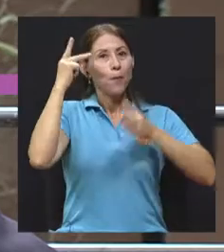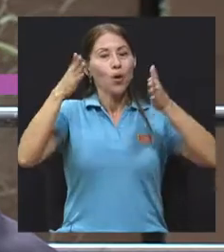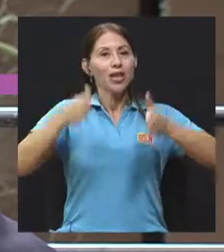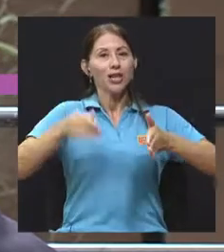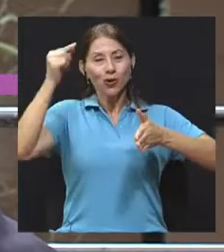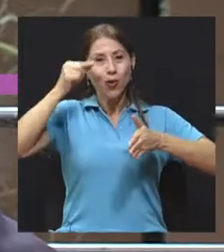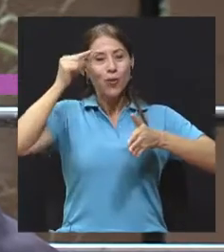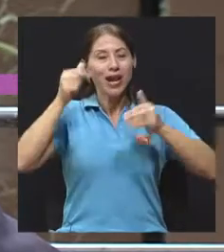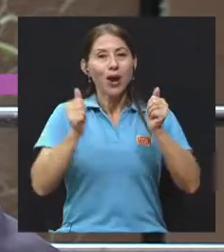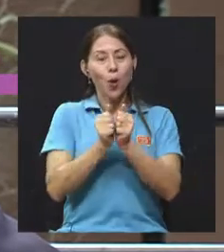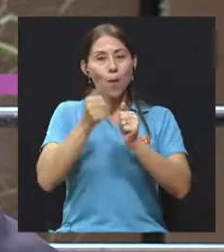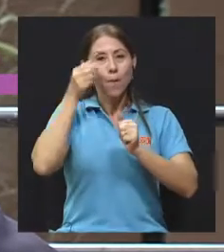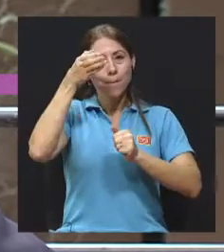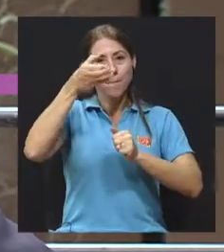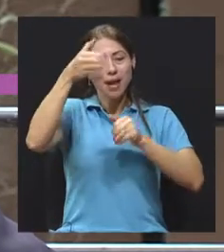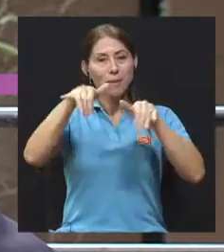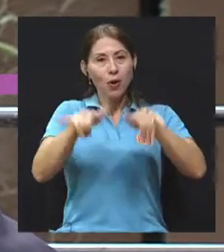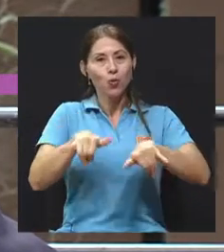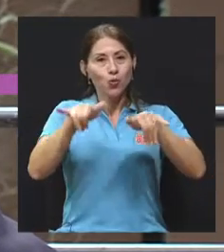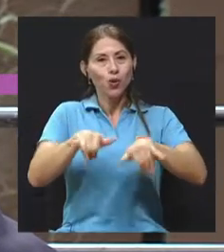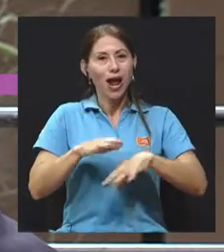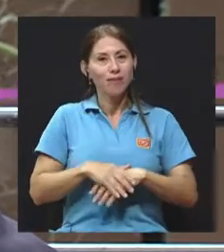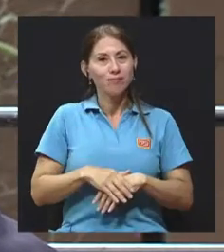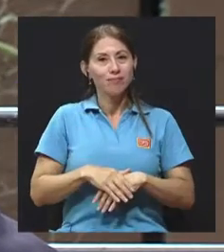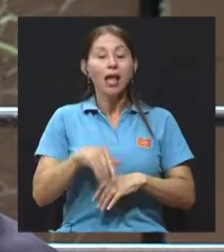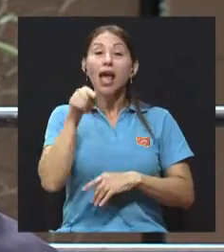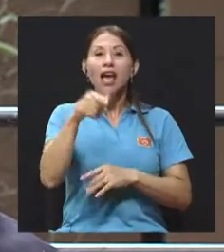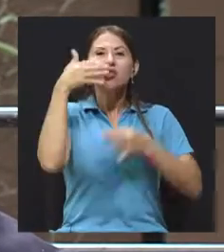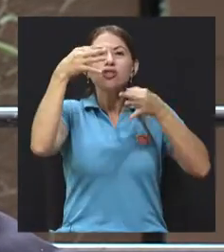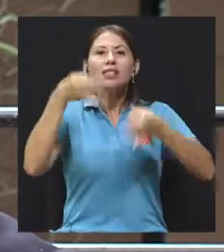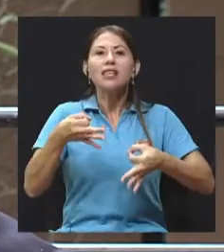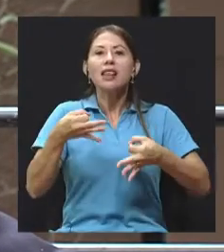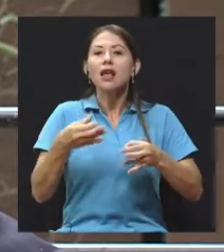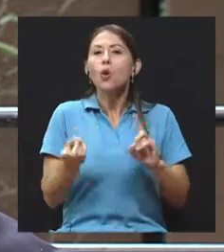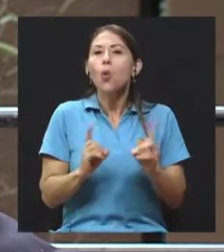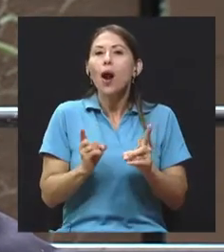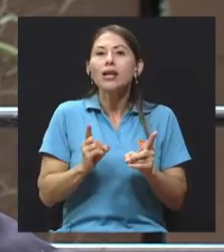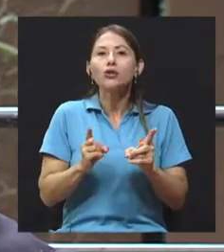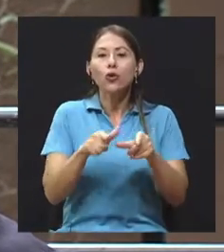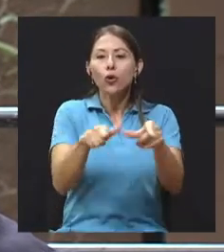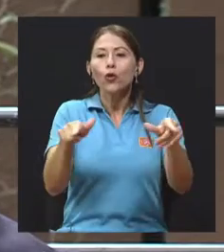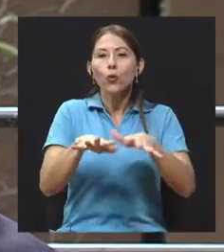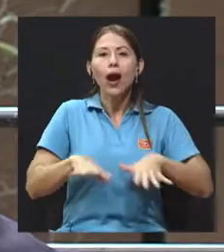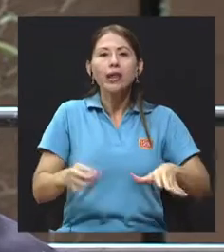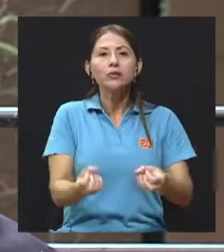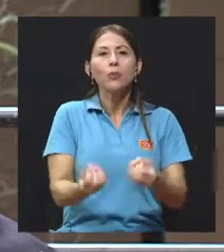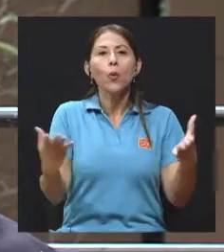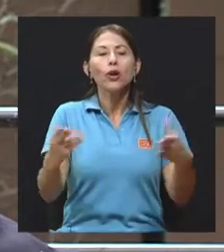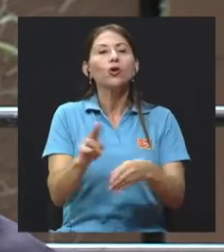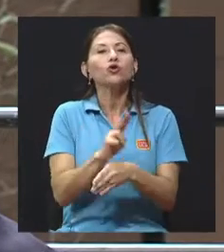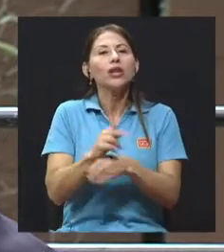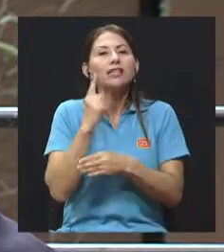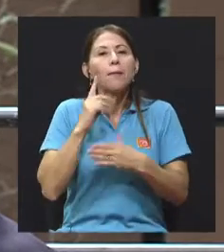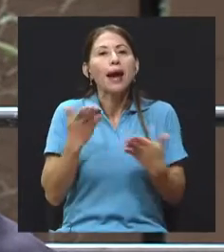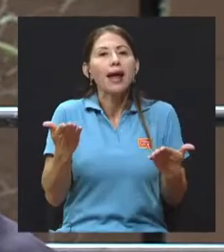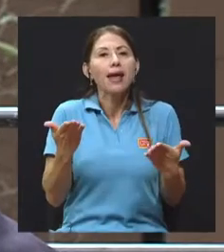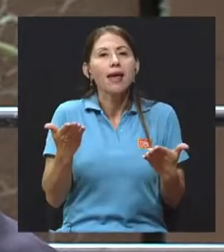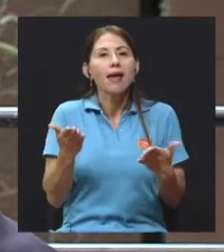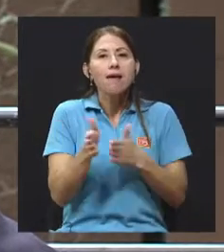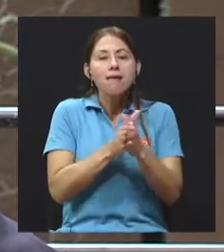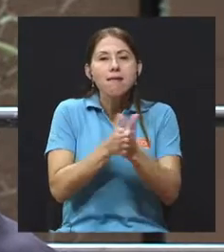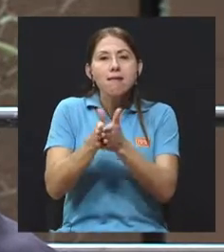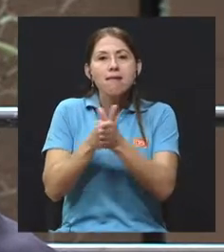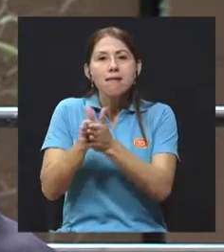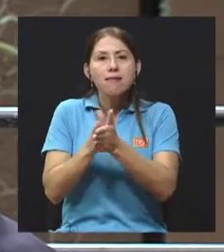gobiernan con permacultura, ya deciden cuáles son las propiedades públicas para qué se utilizan, entonces ya toda la ciudad ha ido